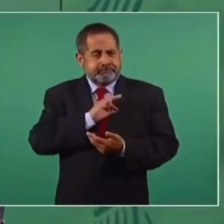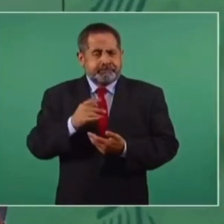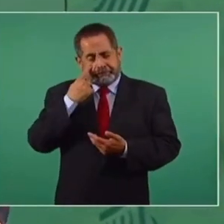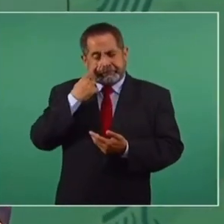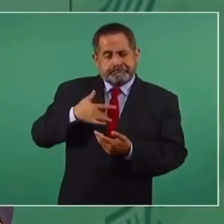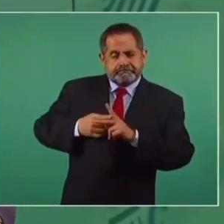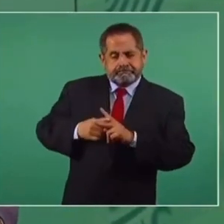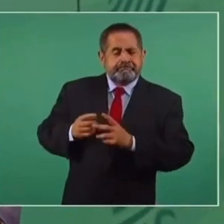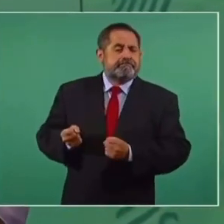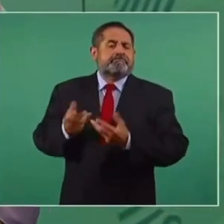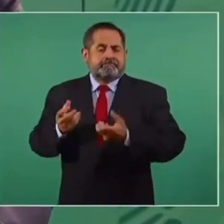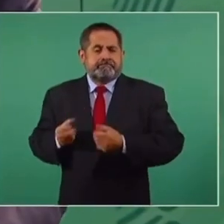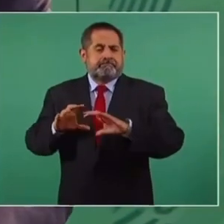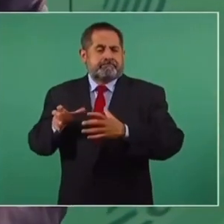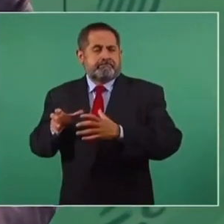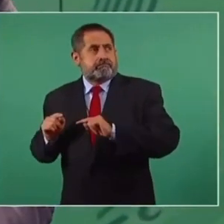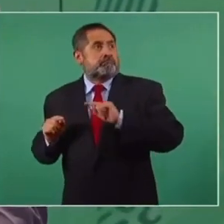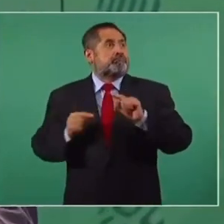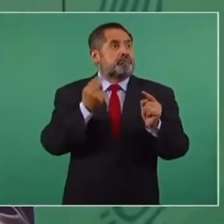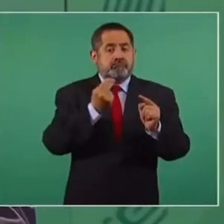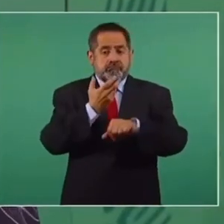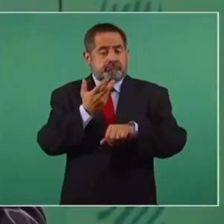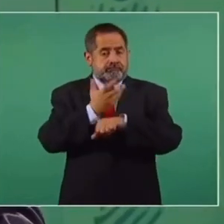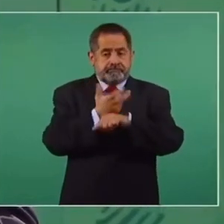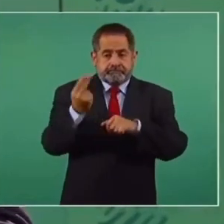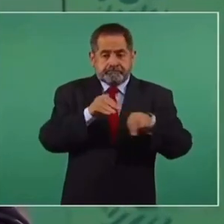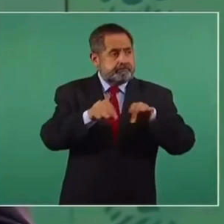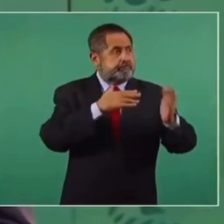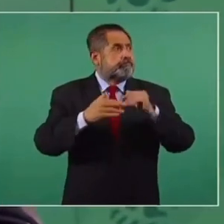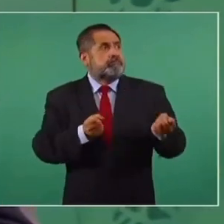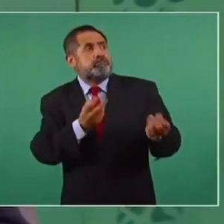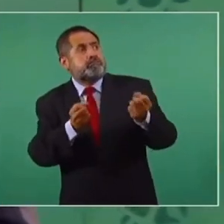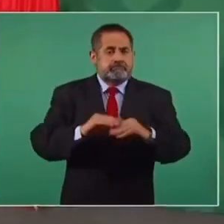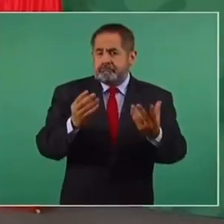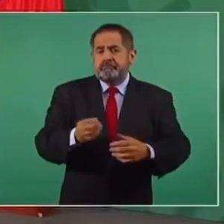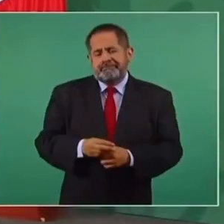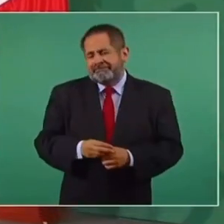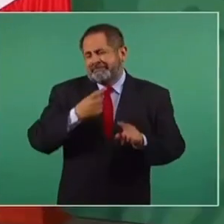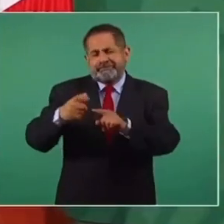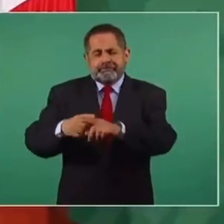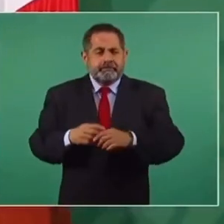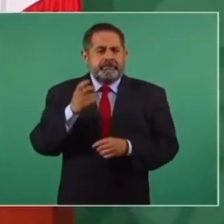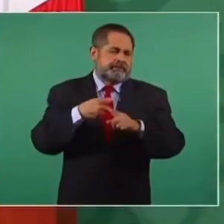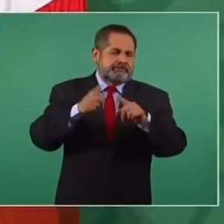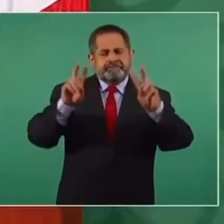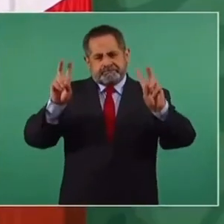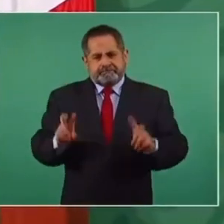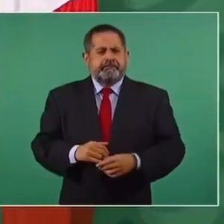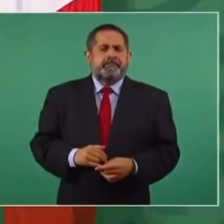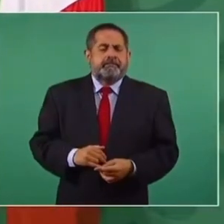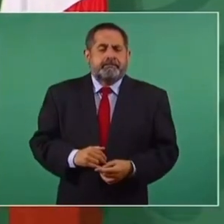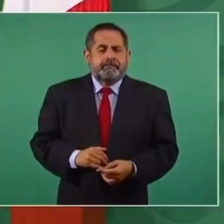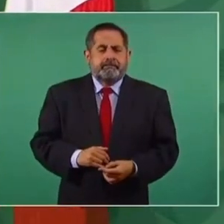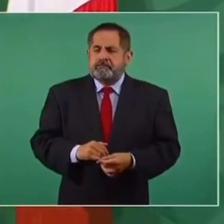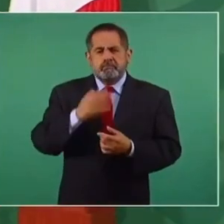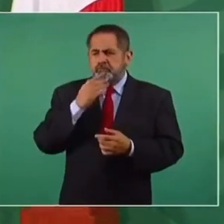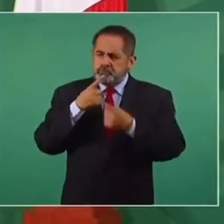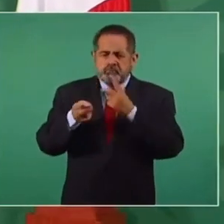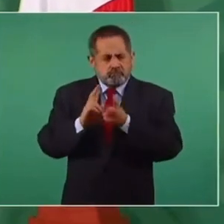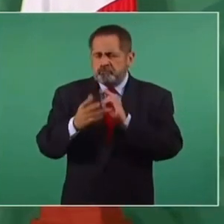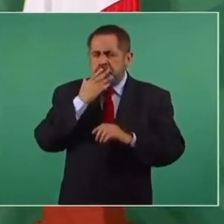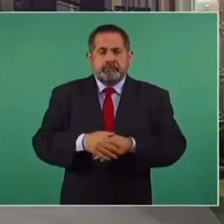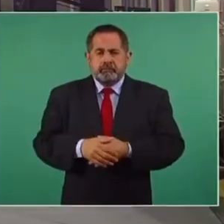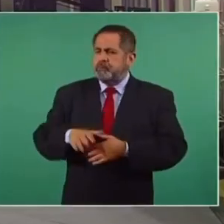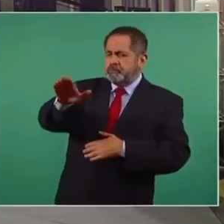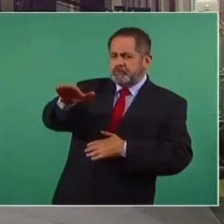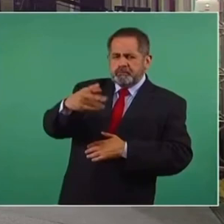medir cuánta fuerza de trabajo se requiere para el crecimiento de América del Norte. En fin, tratamos varios temas. Fue muy buena conversación.